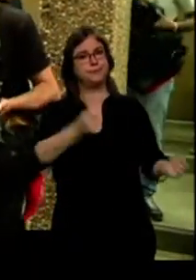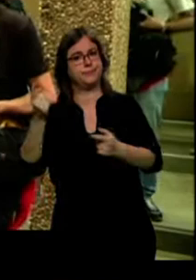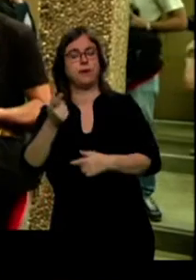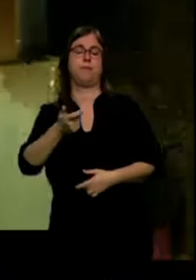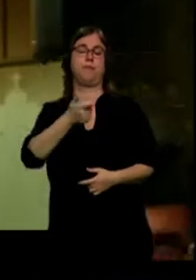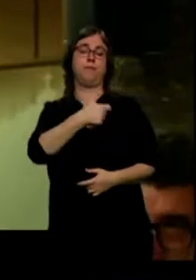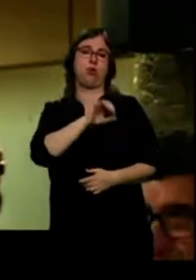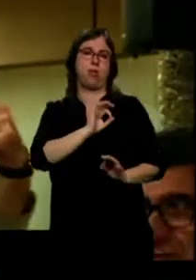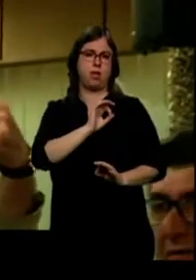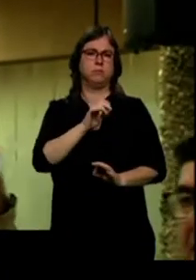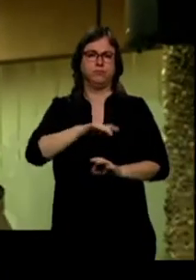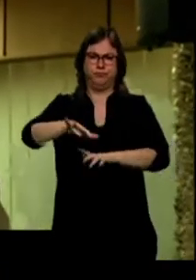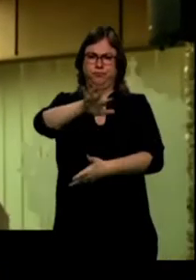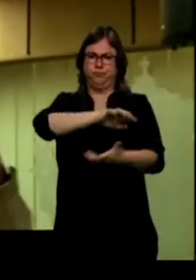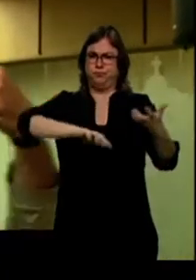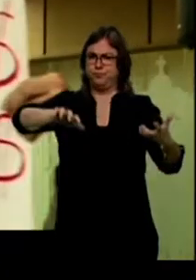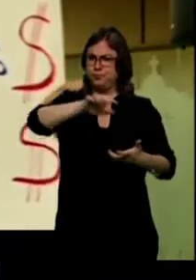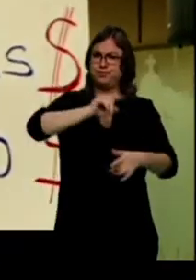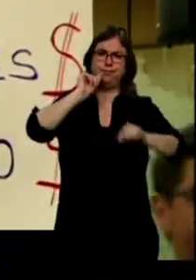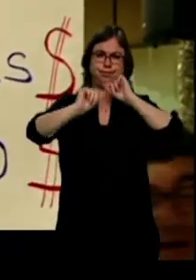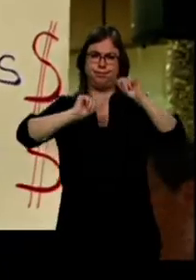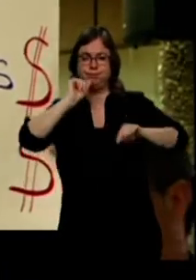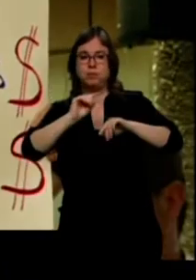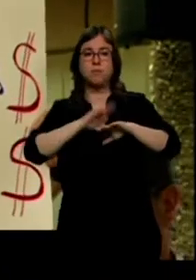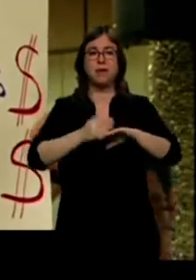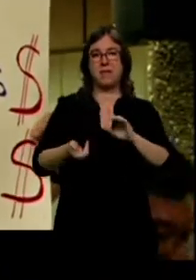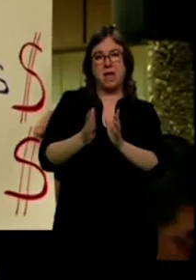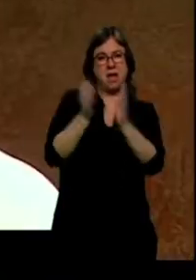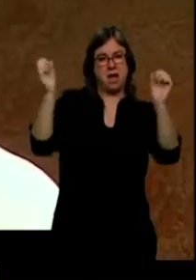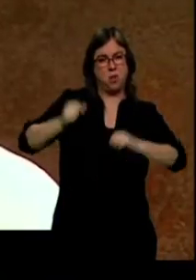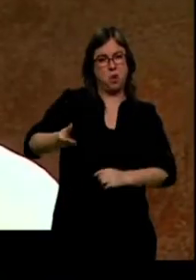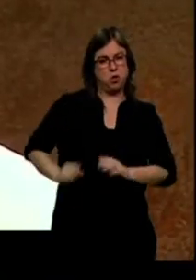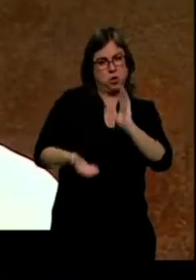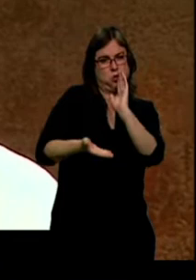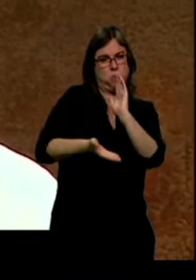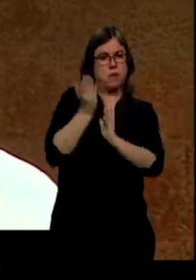bronca con cruce de acusaciones por la subida de sueldos pactada por el nuevo equipo de gobierno.